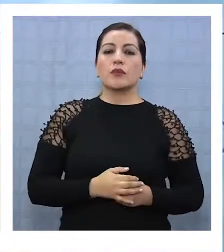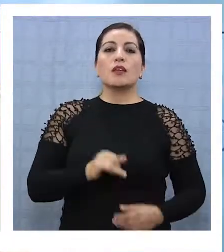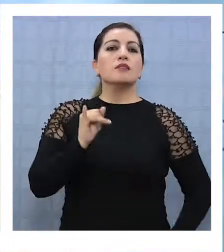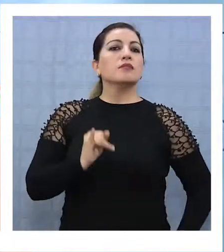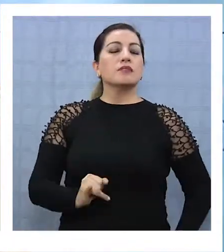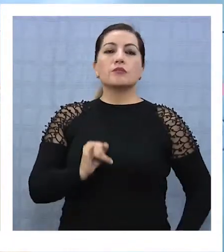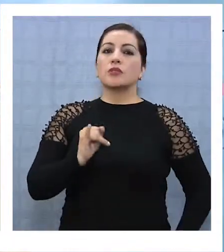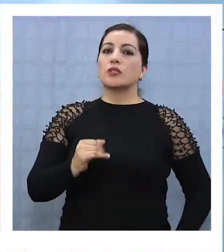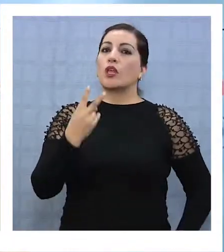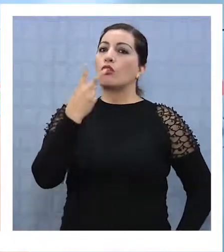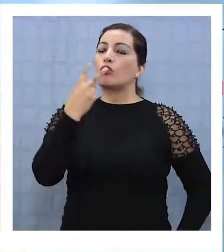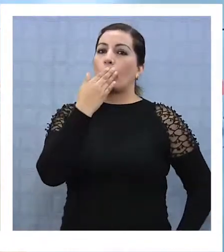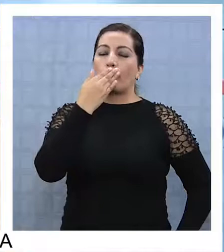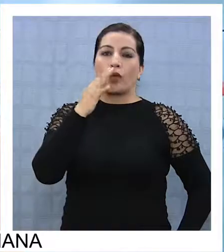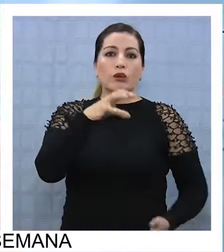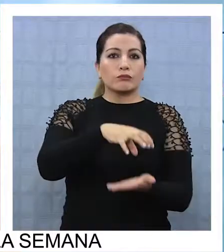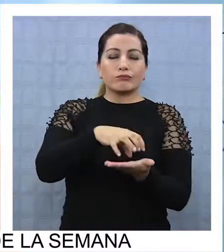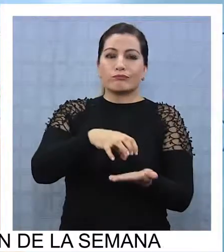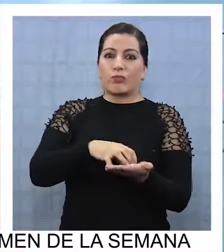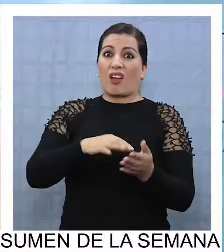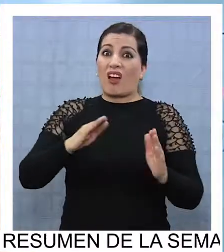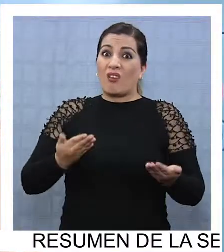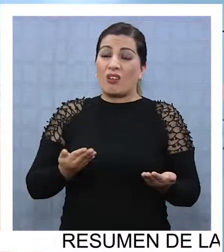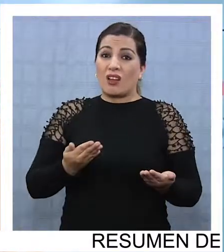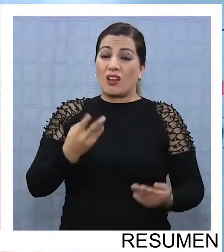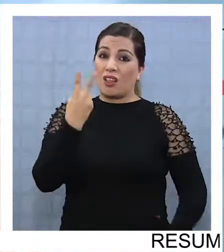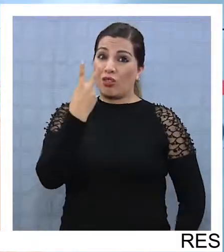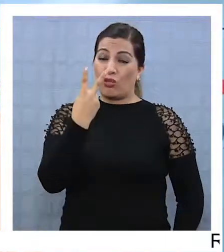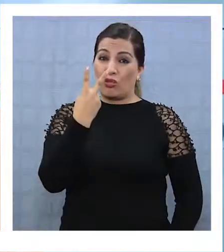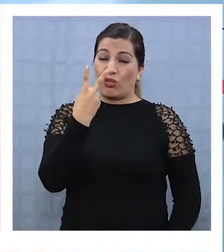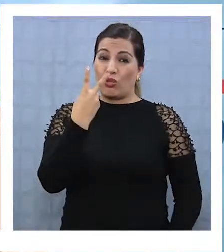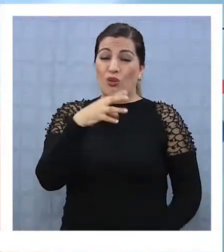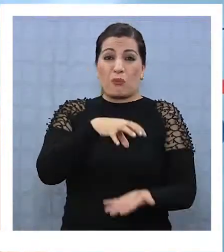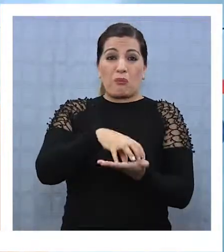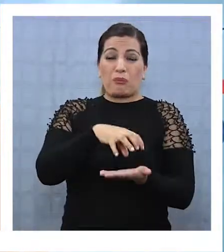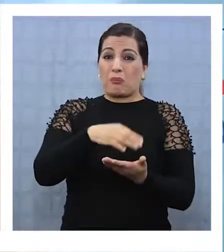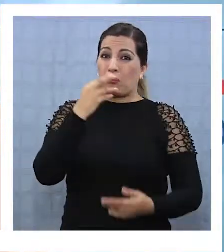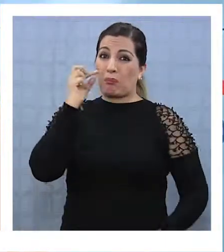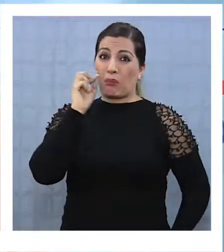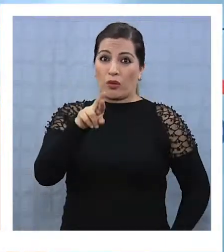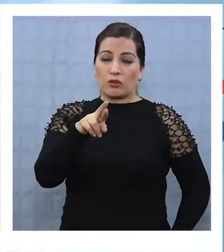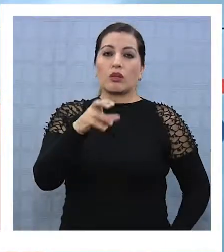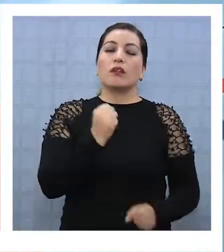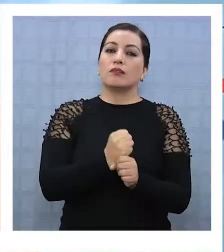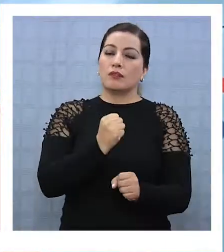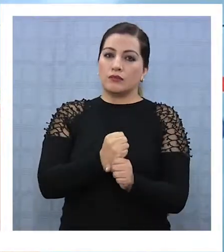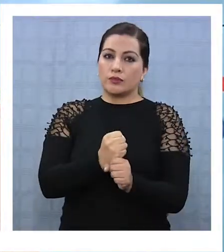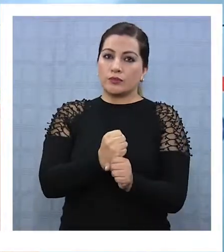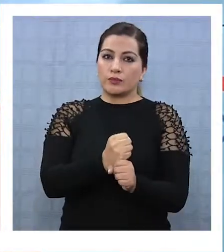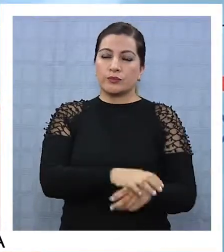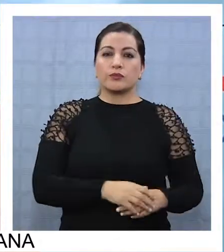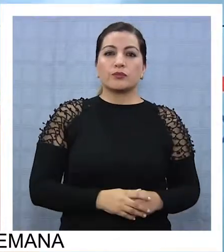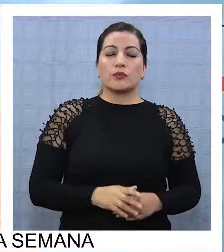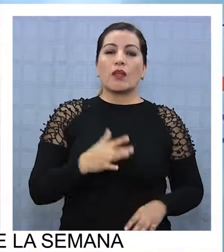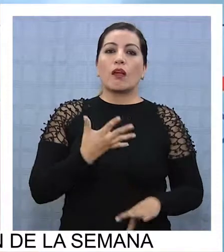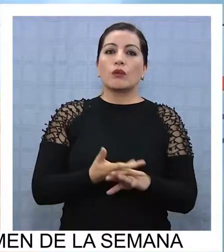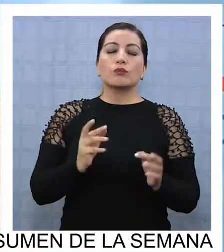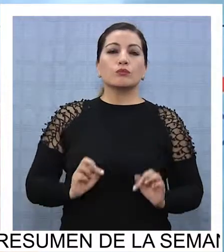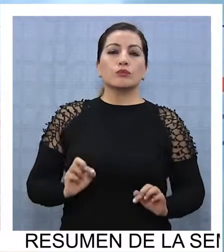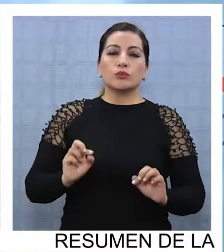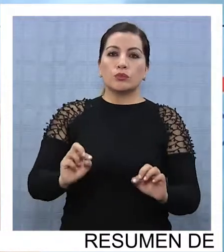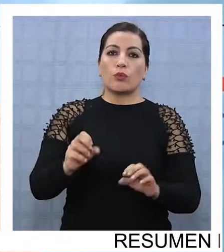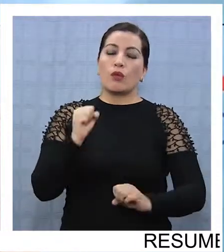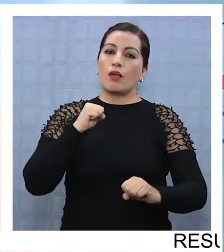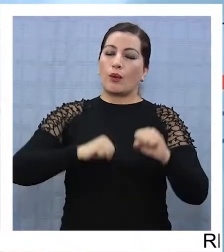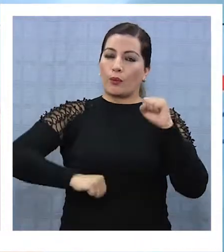Siempre estamos dentro de las dos mejores regiones, hoy día estamos dentro de las dos peores en cuanto a empleo y ocupación. Por lo tanto yo creo que hay posibilidades